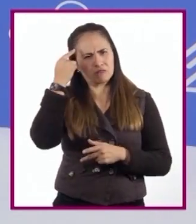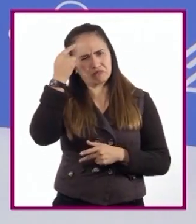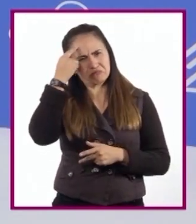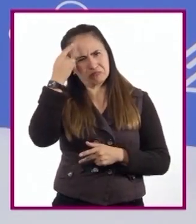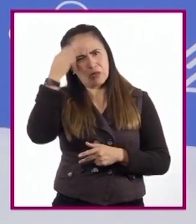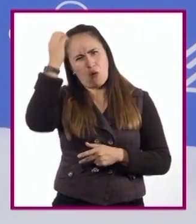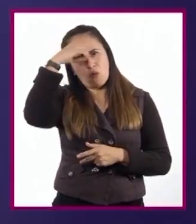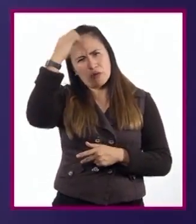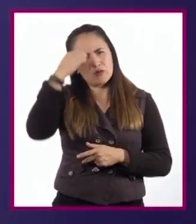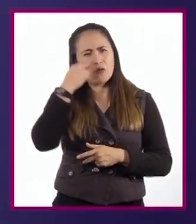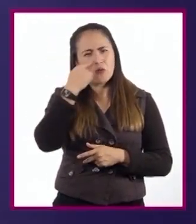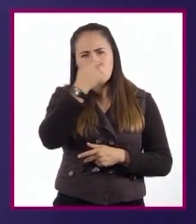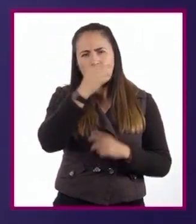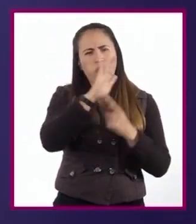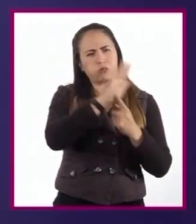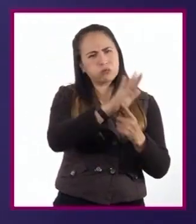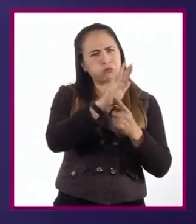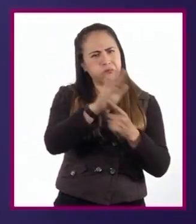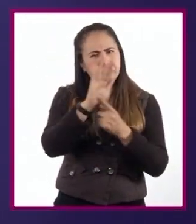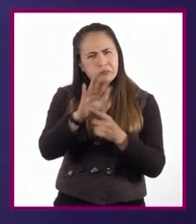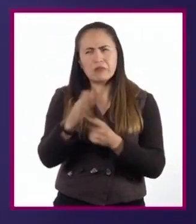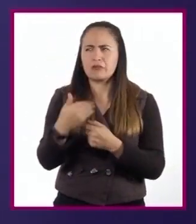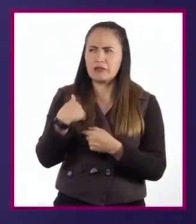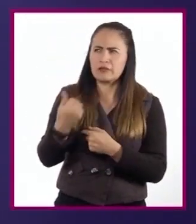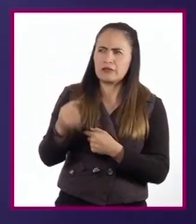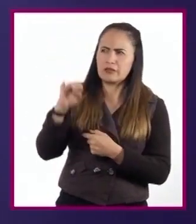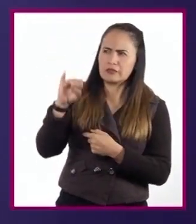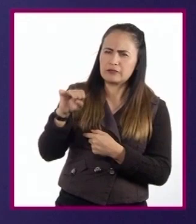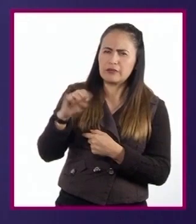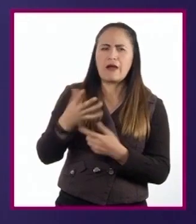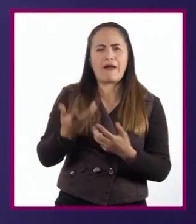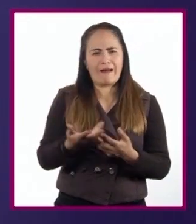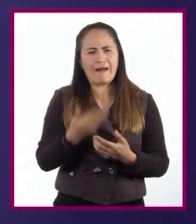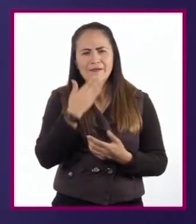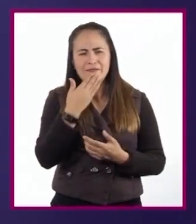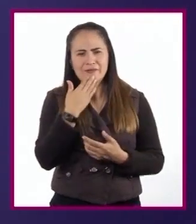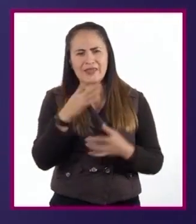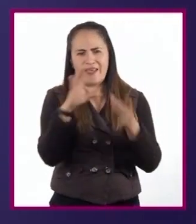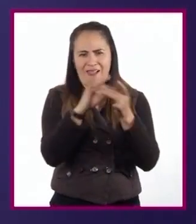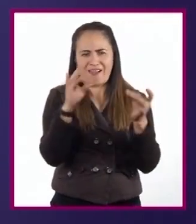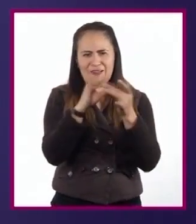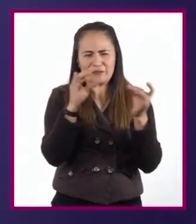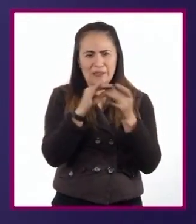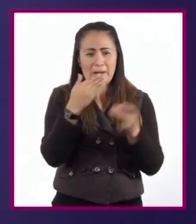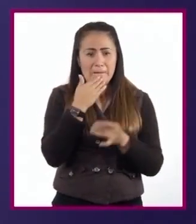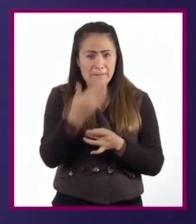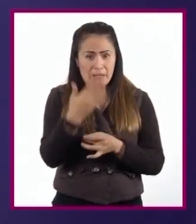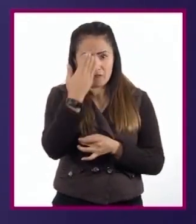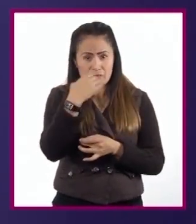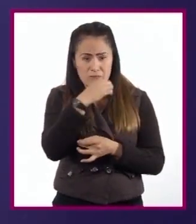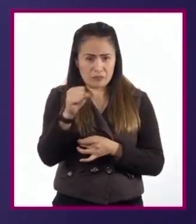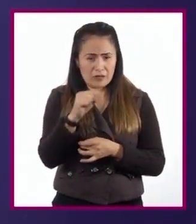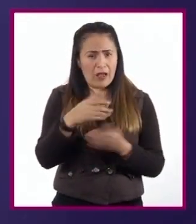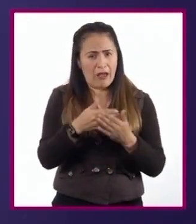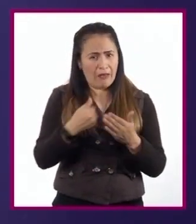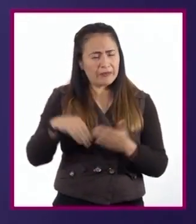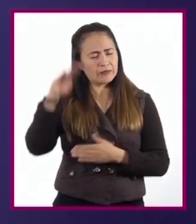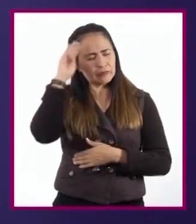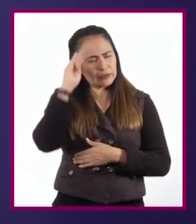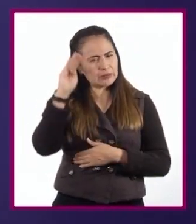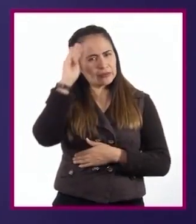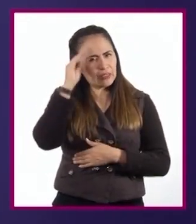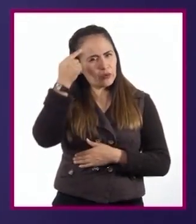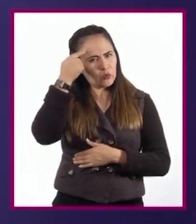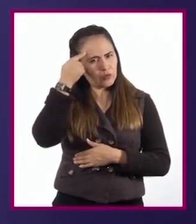vista. Recuerden que aprender a argumentar adecuadamente nos ayuda a ser personas reflexivas y críticas,